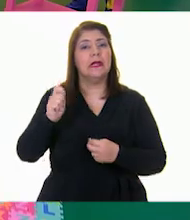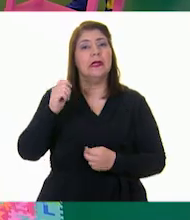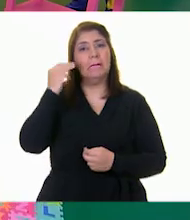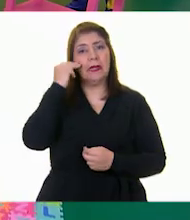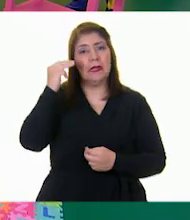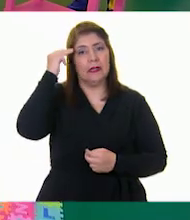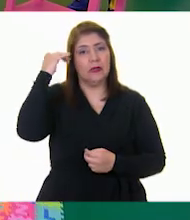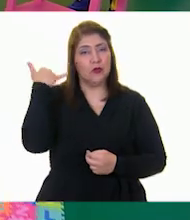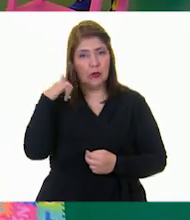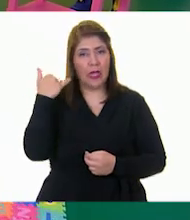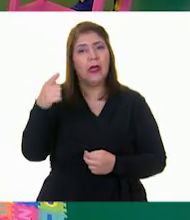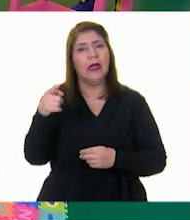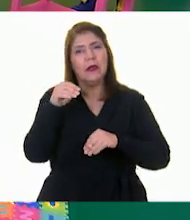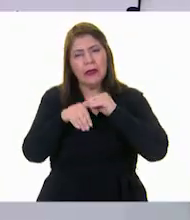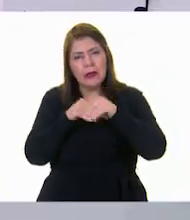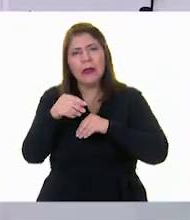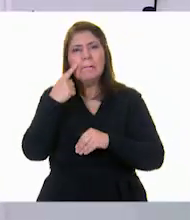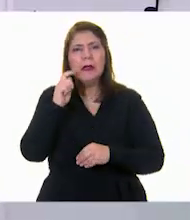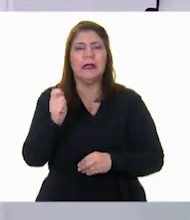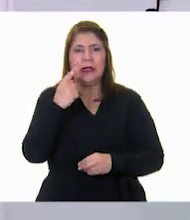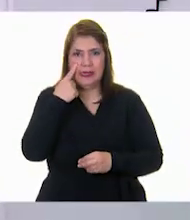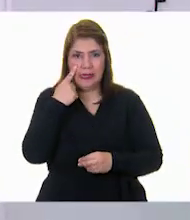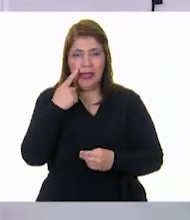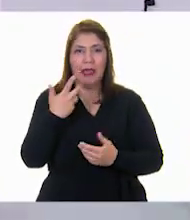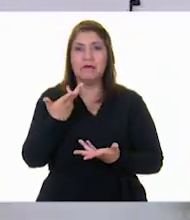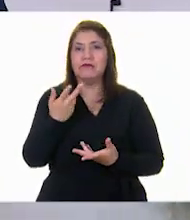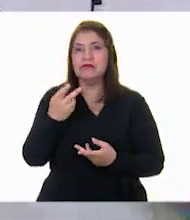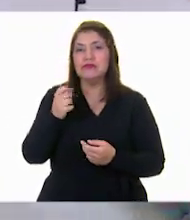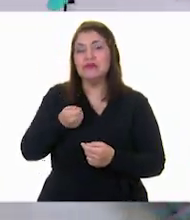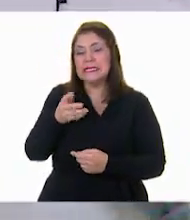refrigerio nutridivertido llamado Sheck. Vamos a verlo.